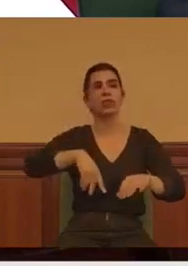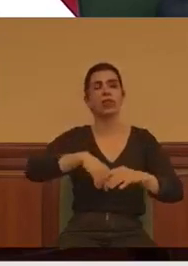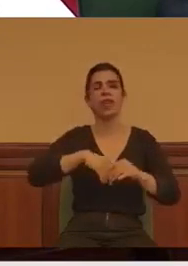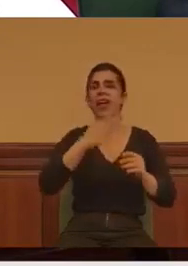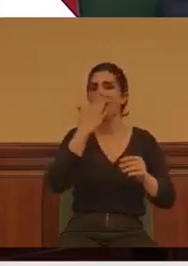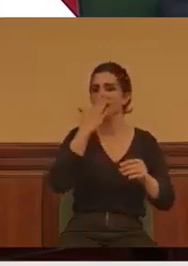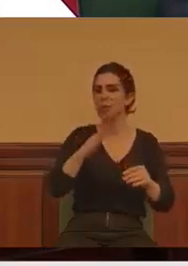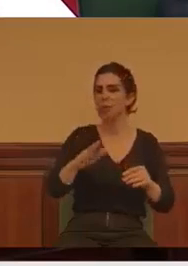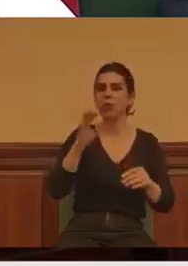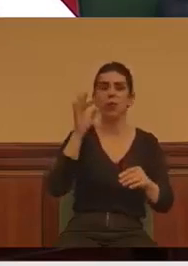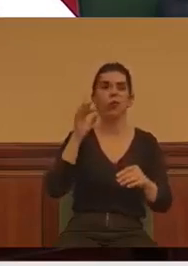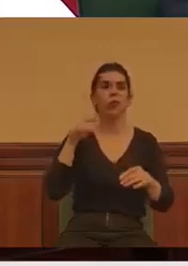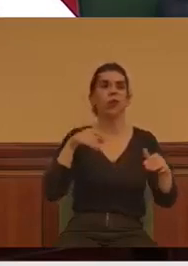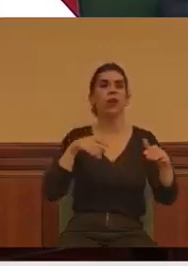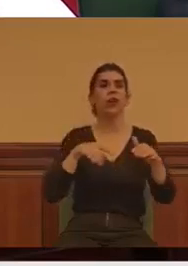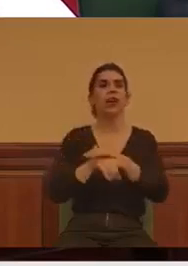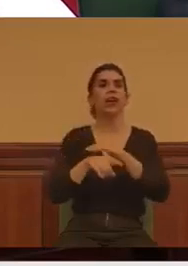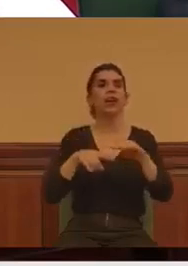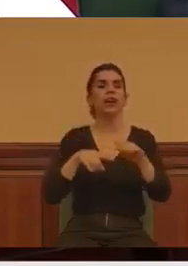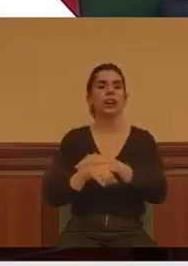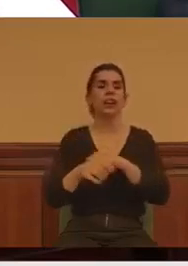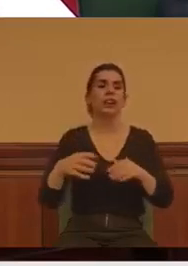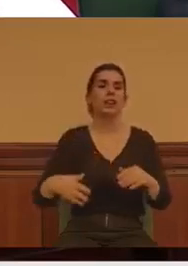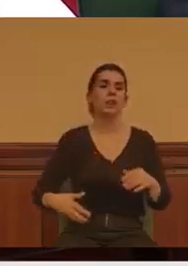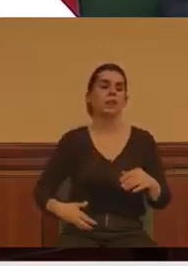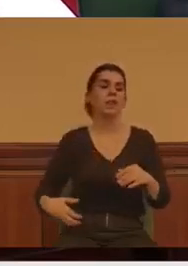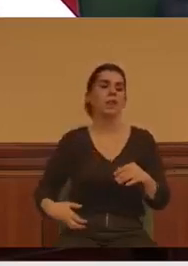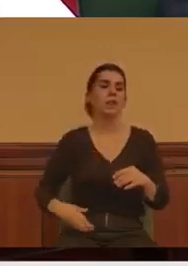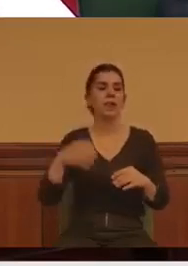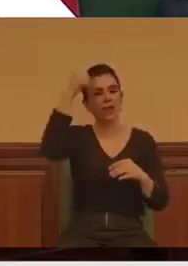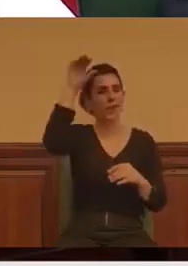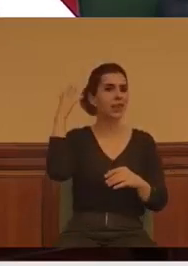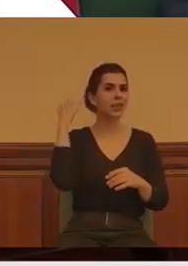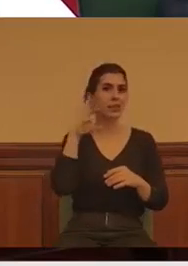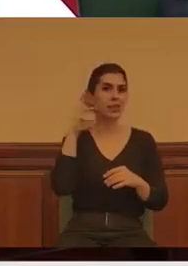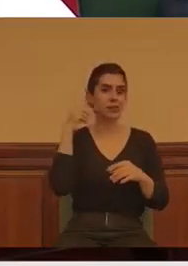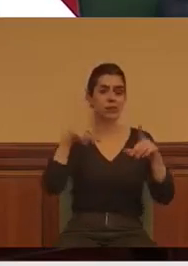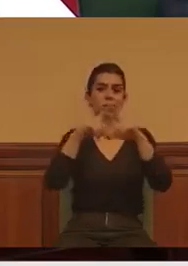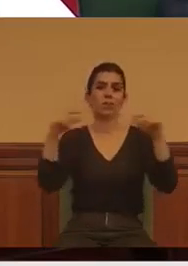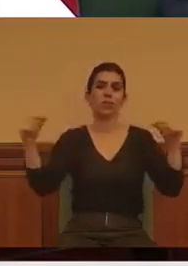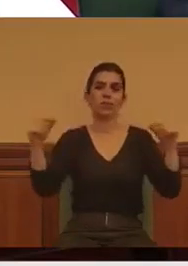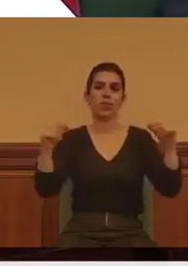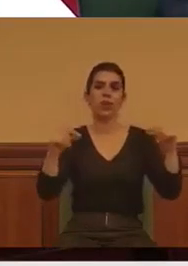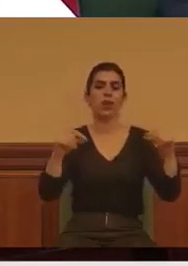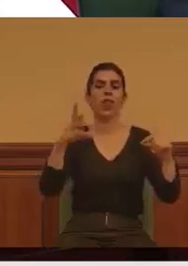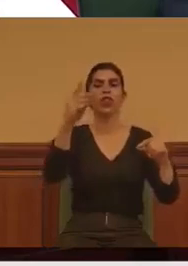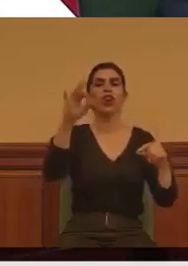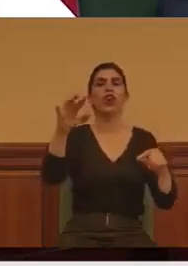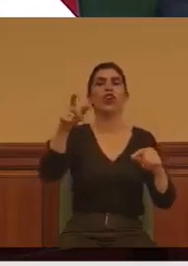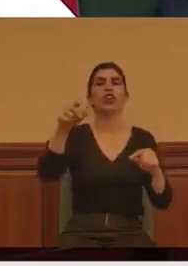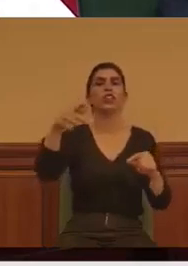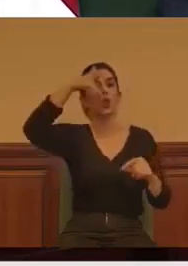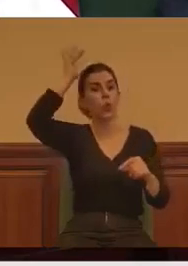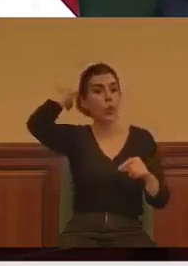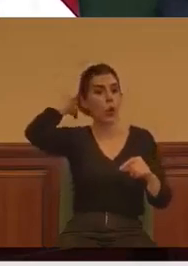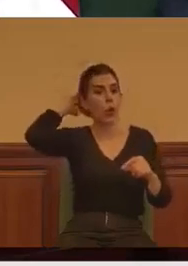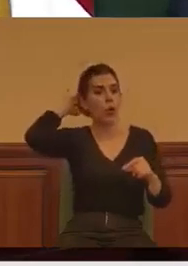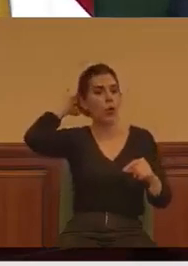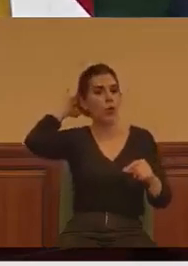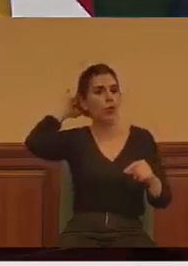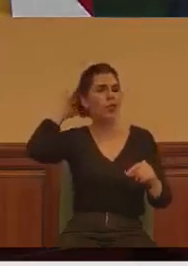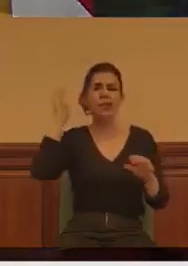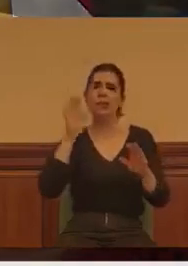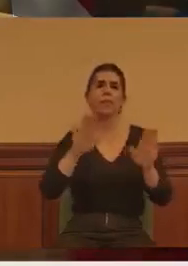de la gerente del Hospital Príncipe de Asturias, de Alcalá de Henares, doña Dolores Rubio, nombrada solo dos meses antes del